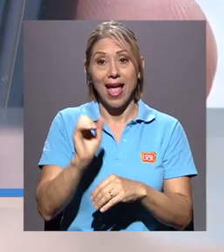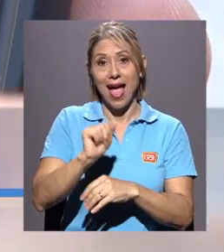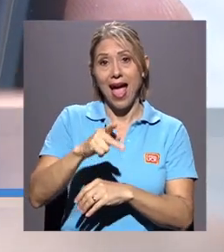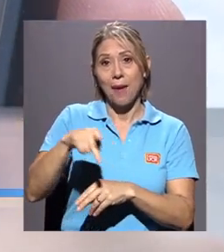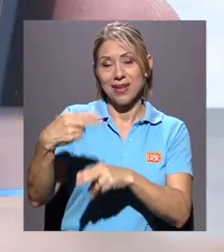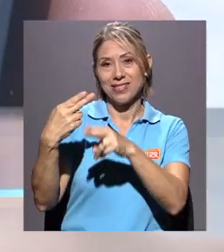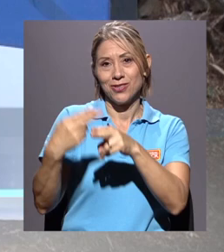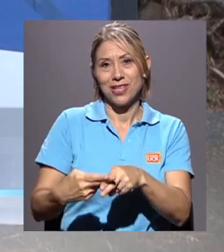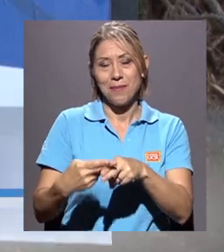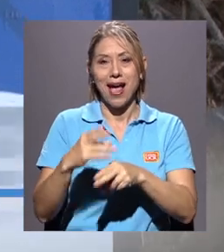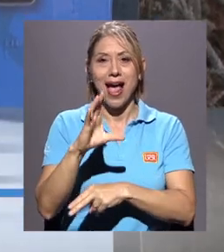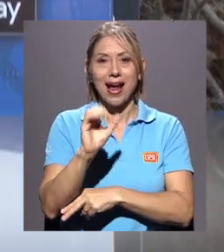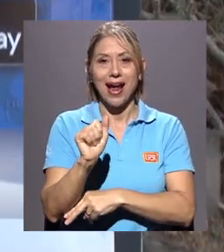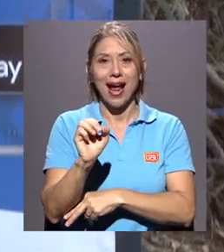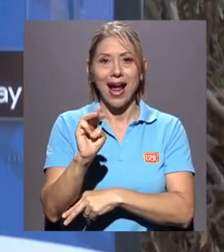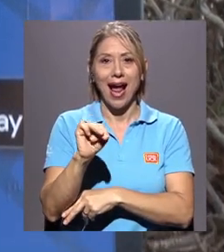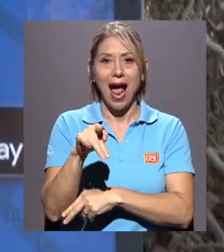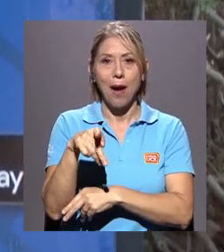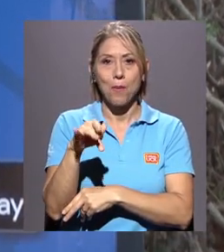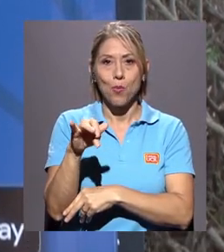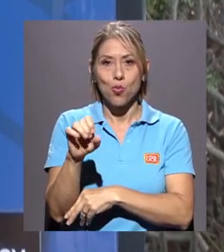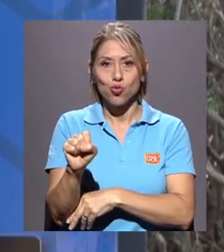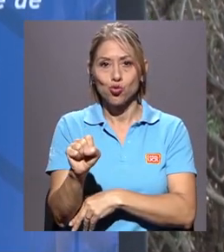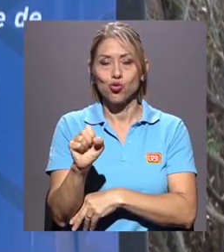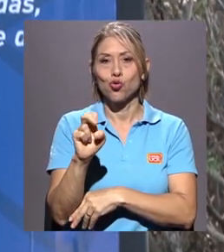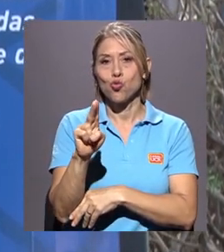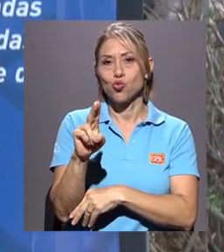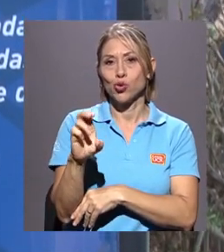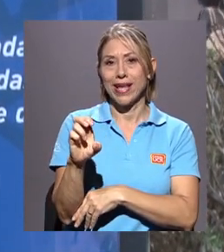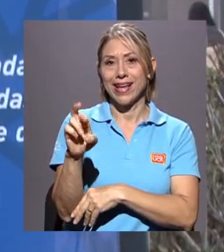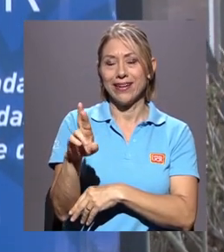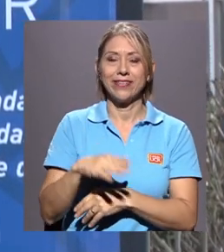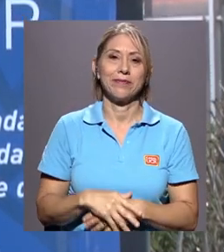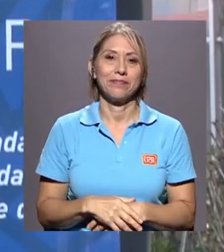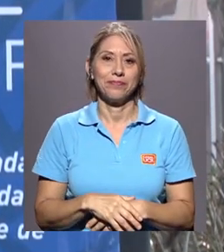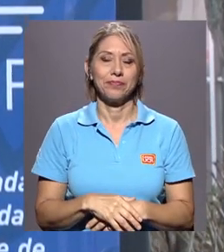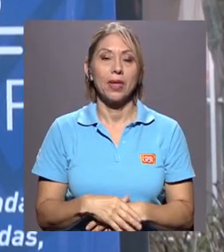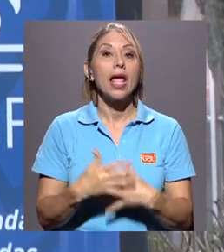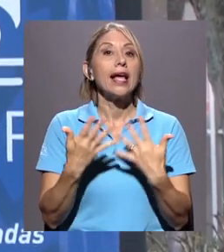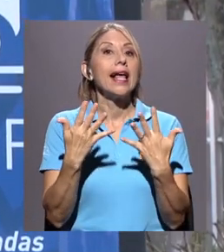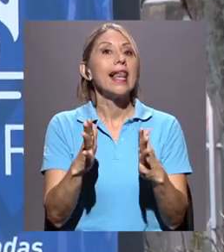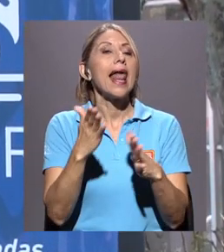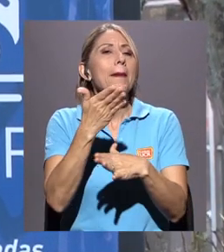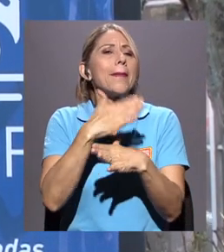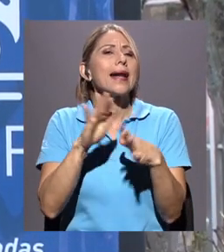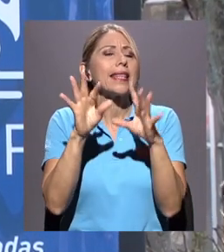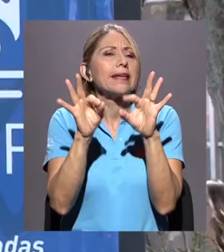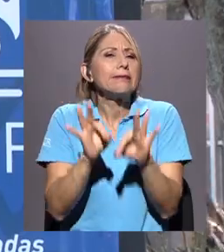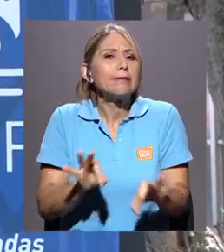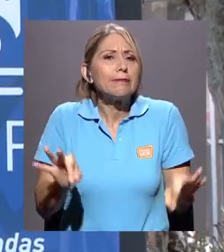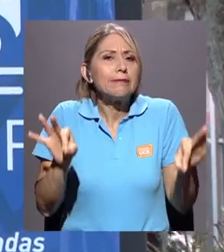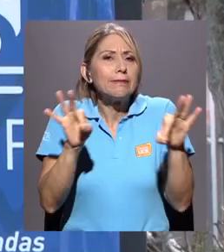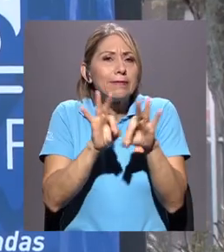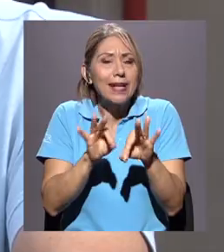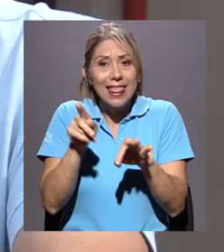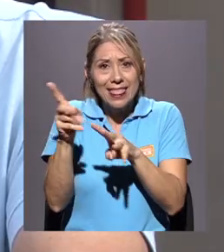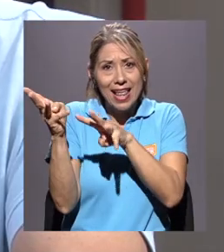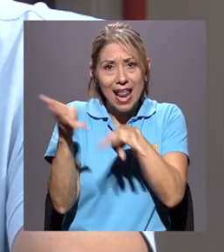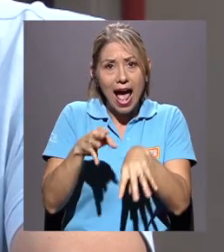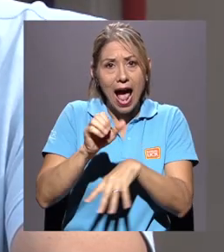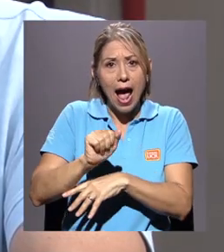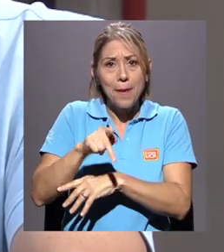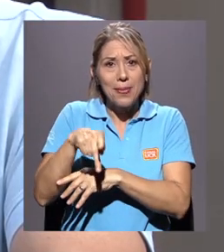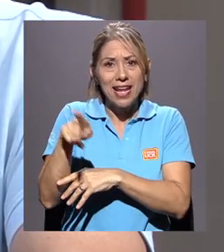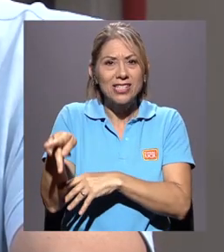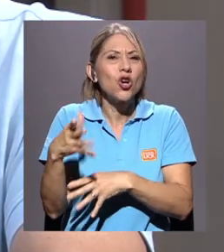aplicación se llama Campus UCR. La parte estrella de la aplicación es el asunto de las rutas de